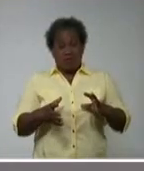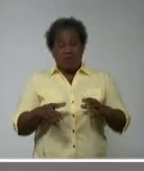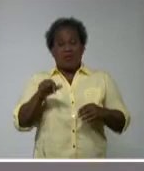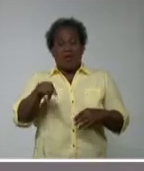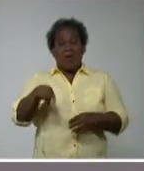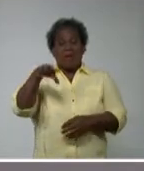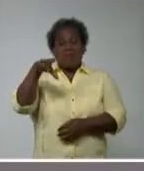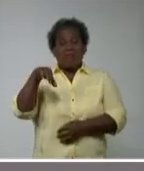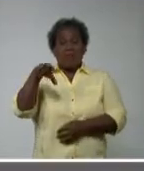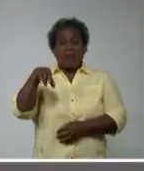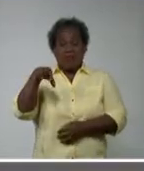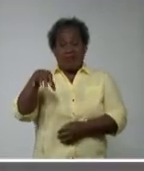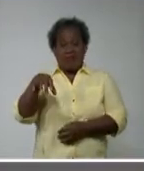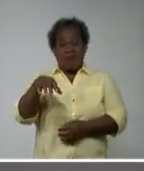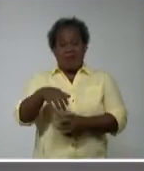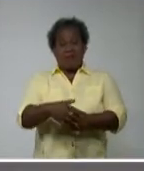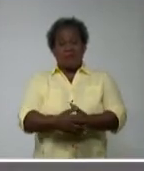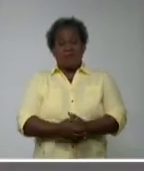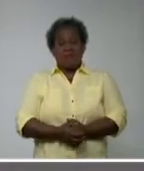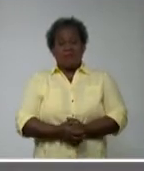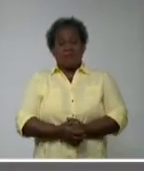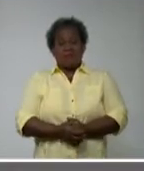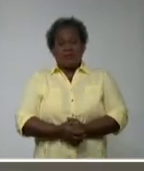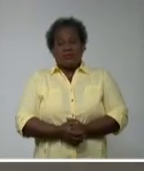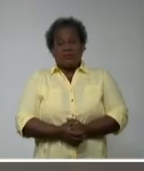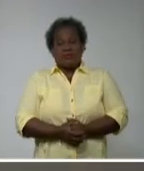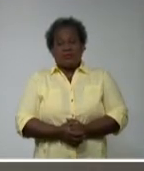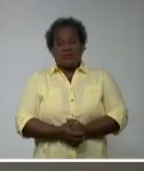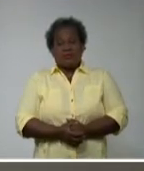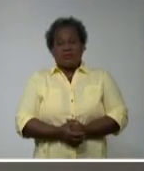Pinar del Río, Fátima Rivera Amador, Sistema Informativo de la Televisión Cubana.